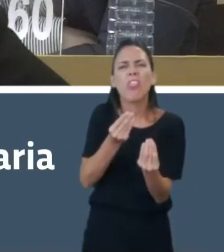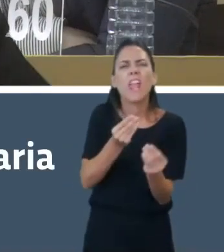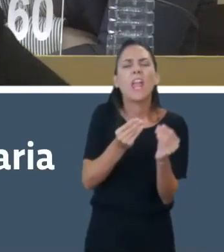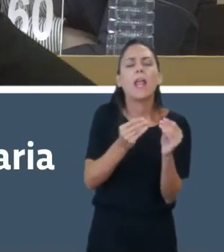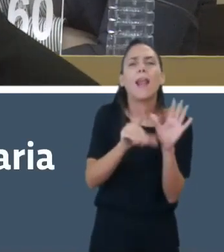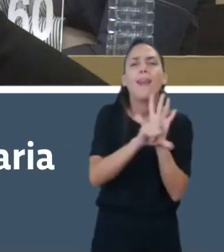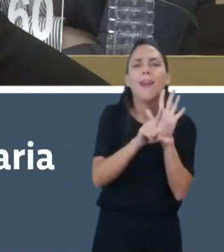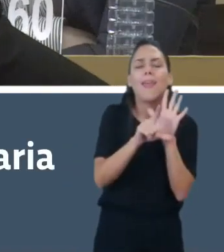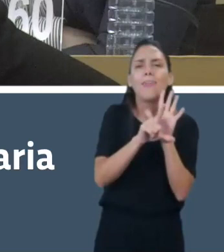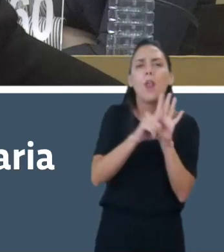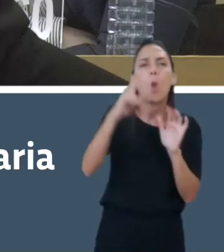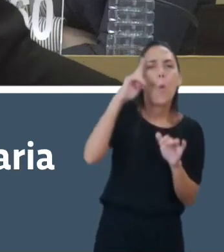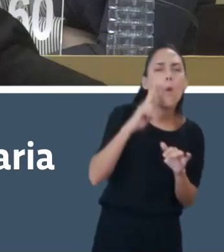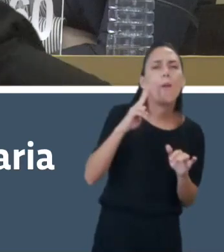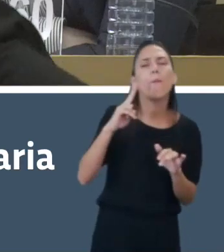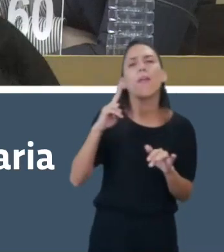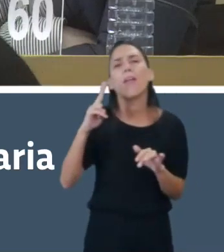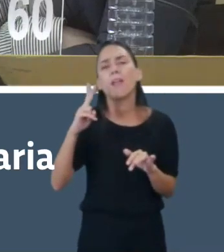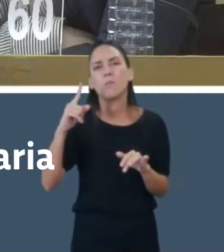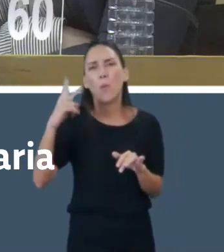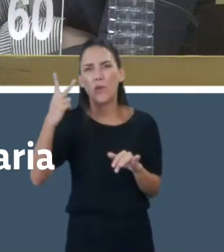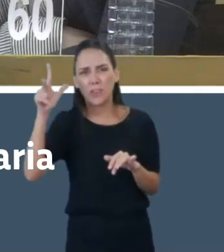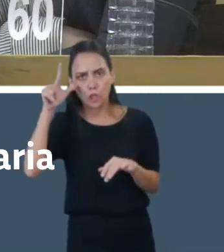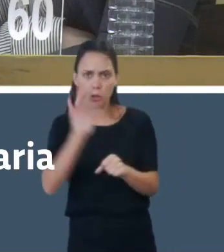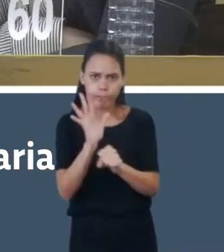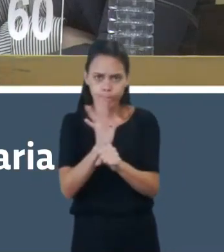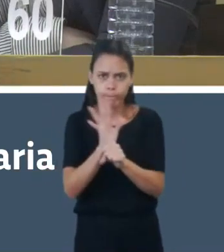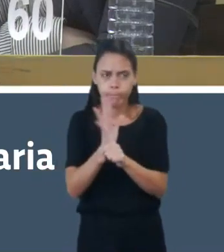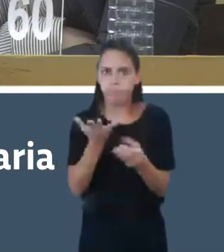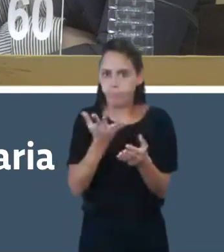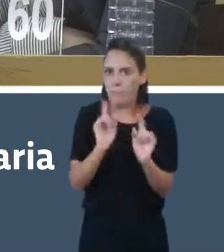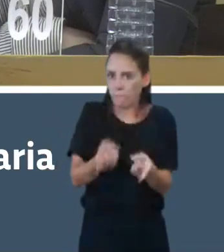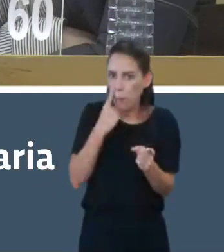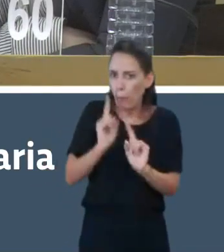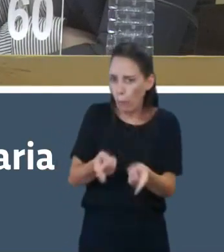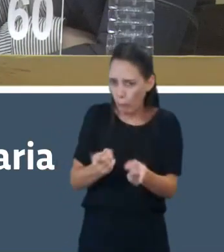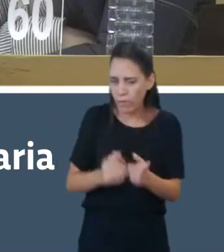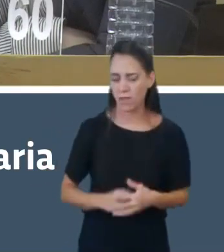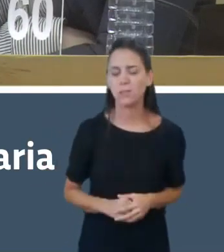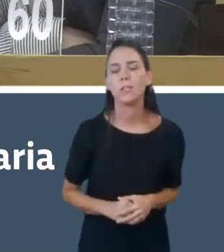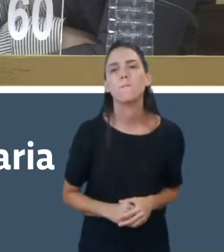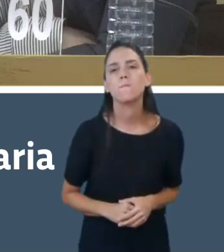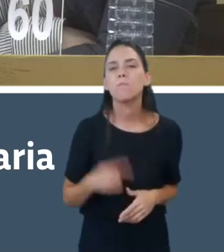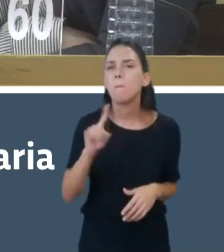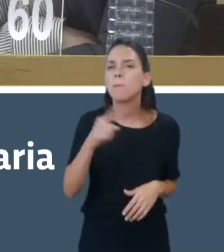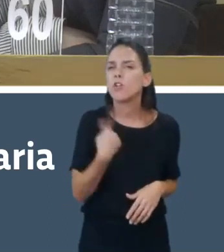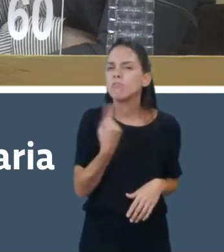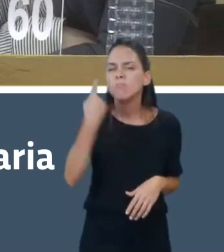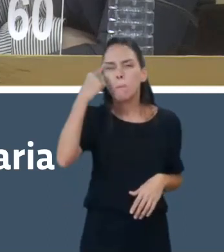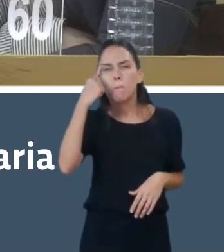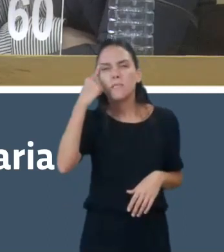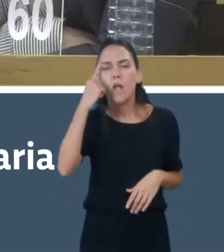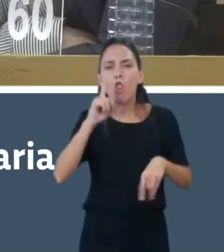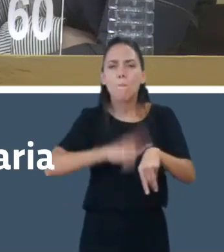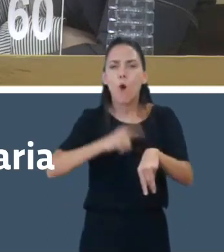creo que lo más importante, pensando en un momento crítico, como lo plantea el proyecto y la